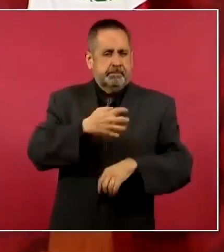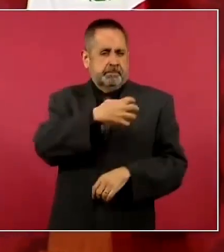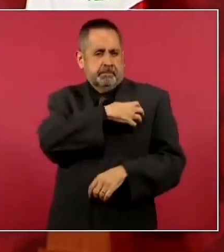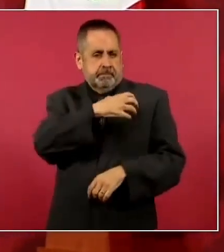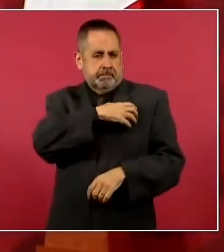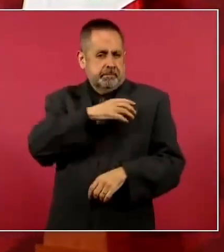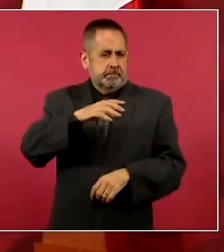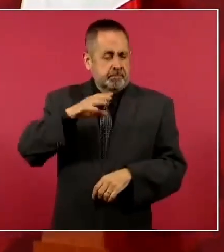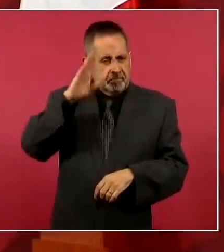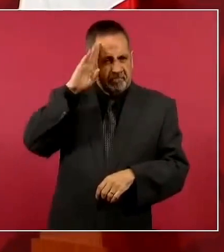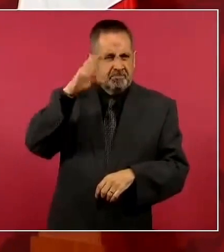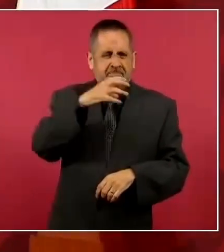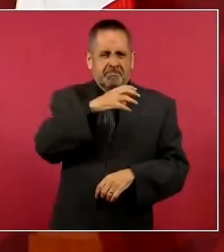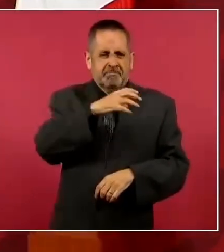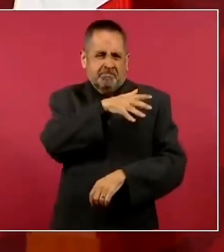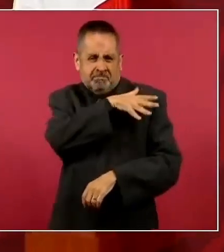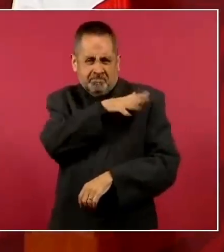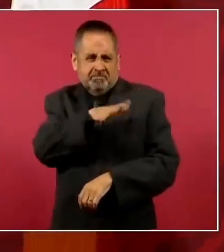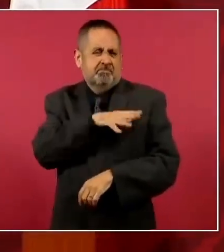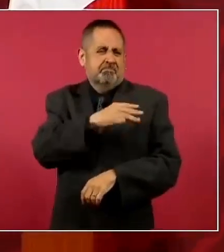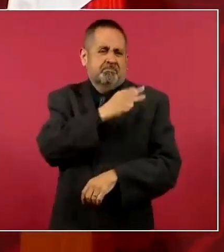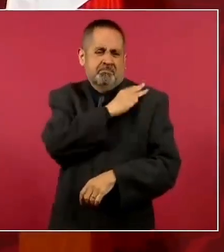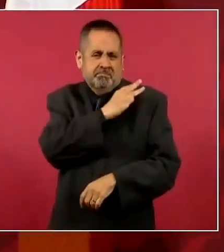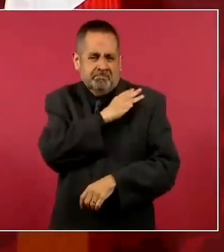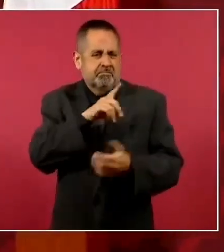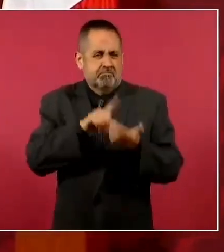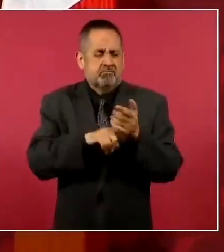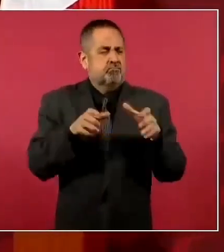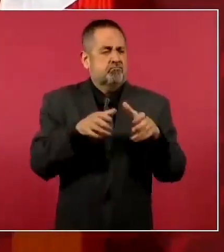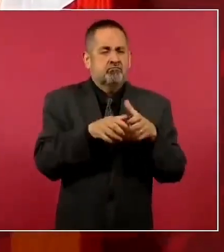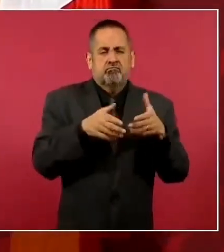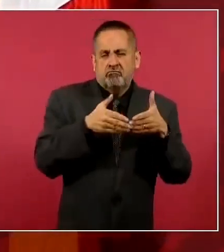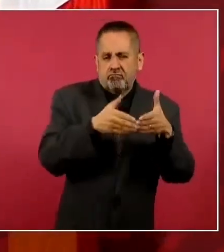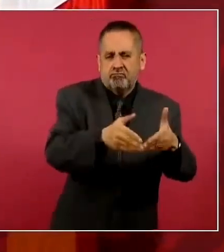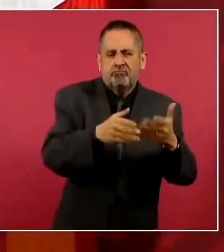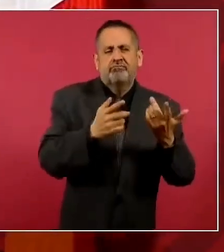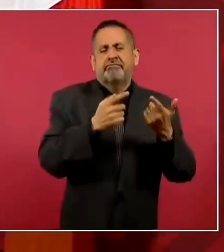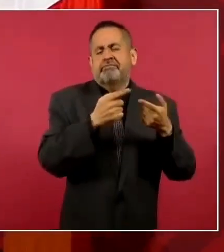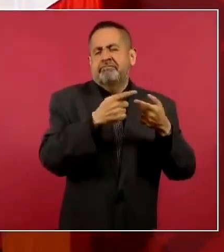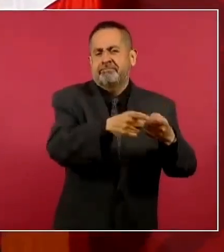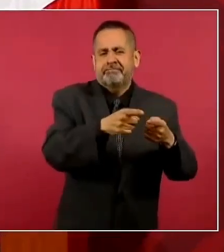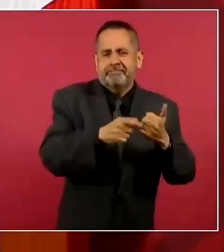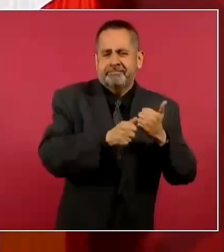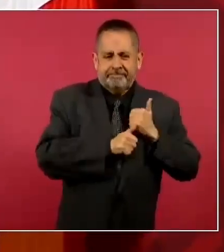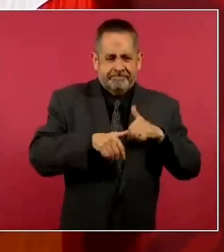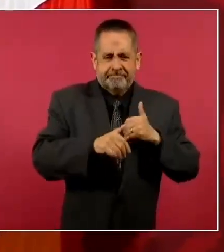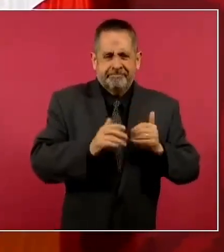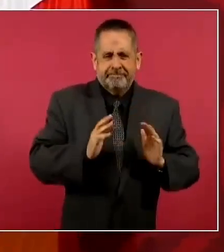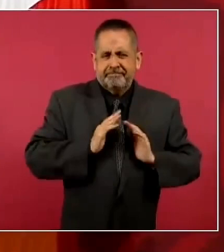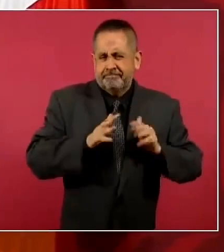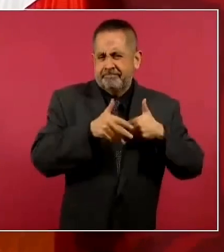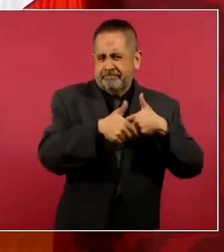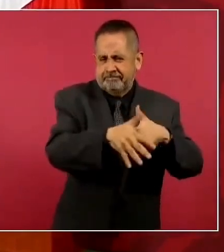comandantes de zona naval, comandantes de zonas militares,